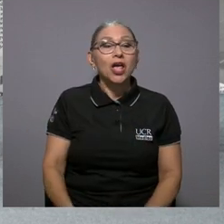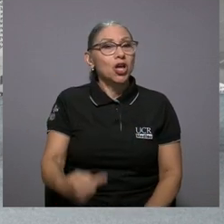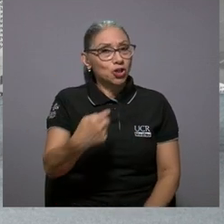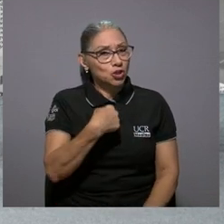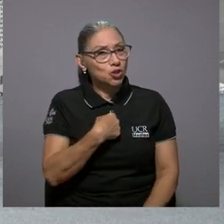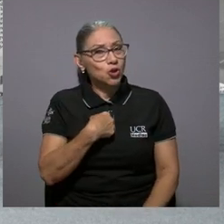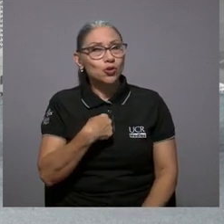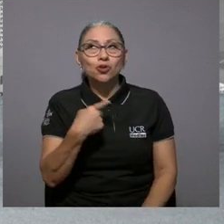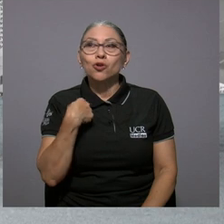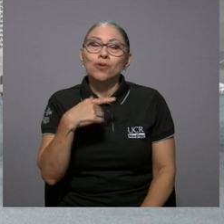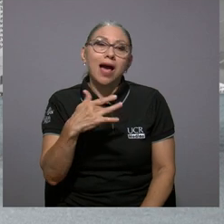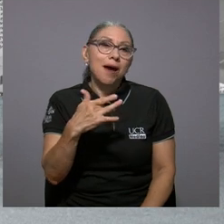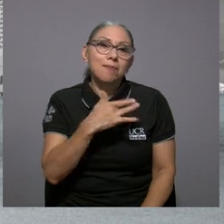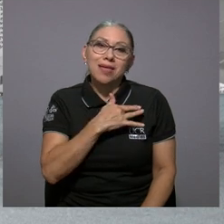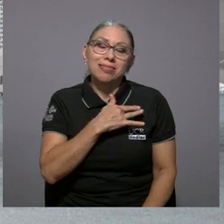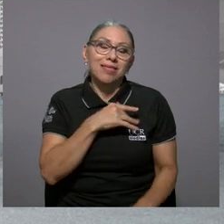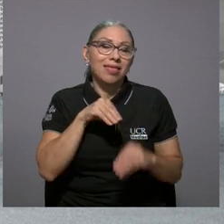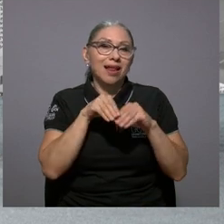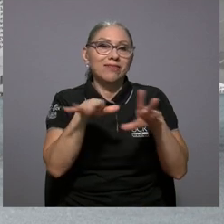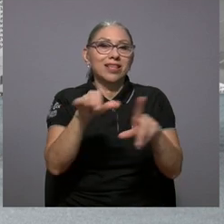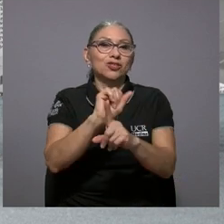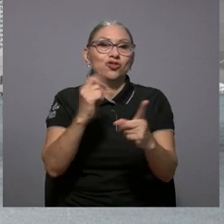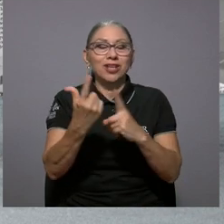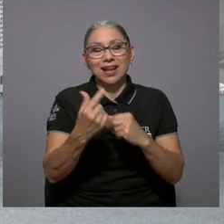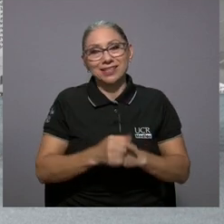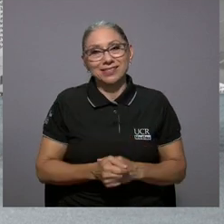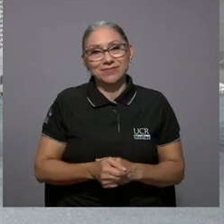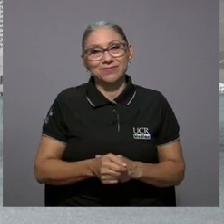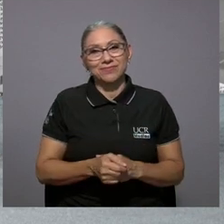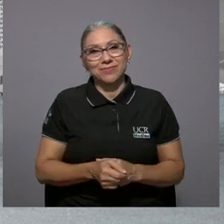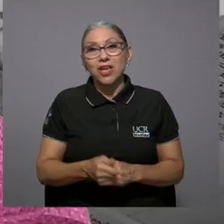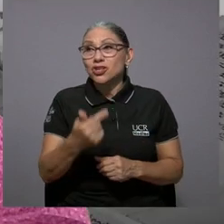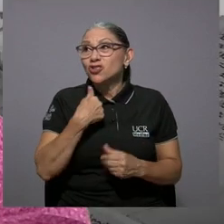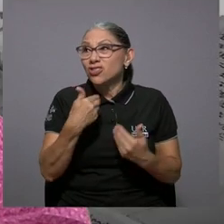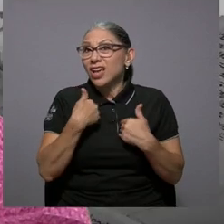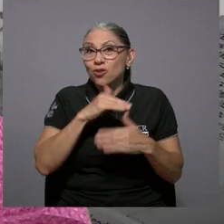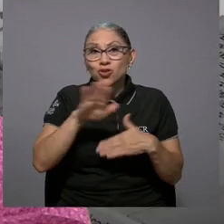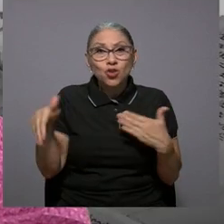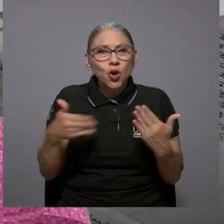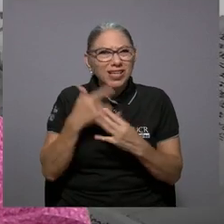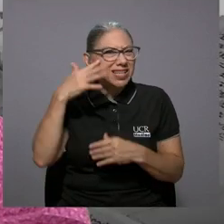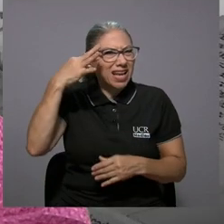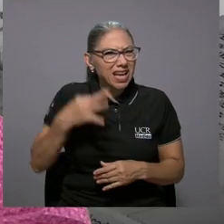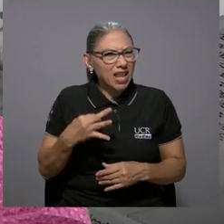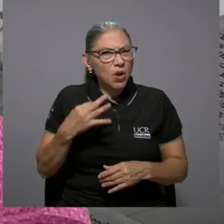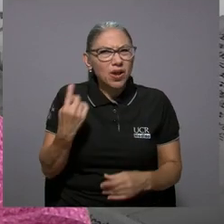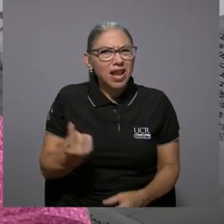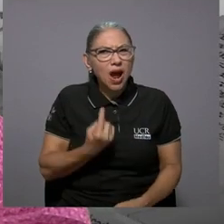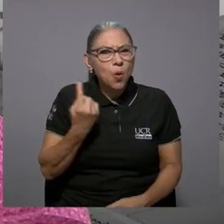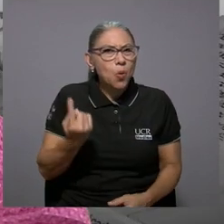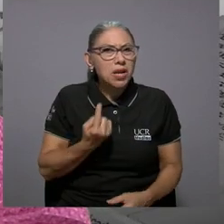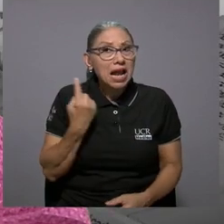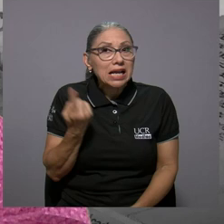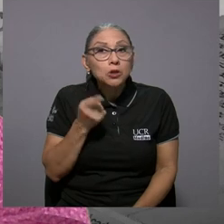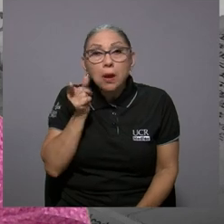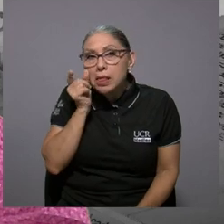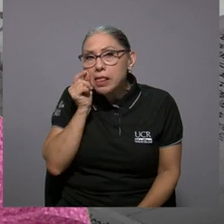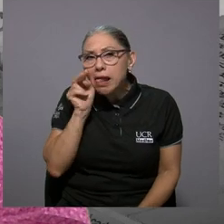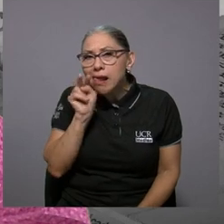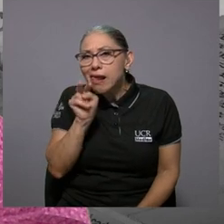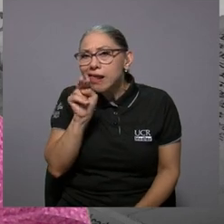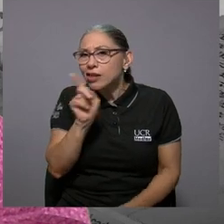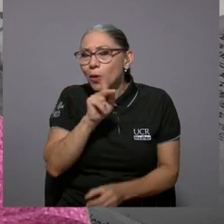muy profundo yo soy un amante de las redes sociales estoy en todas yo creo que en la única que